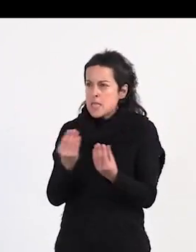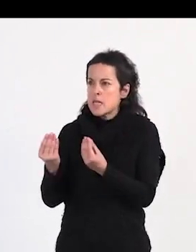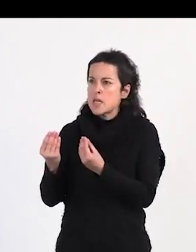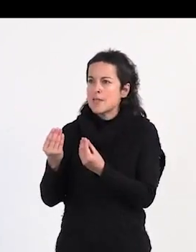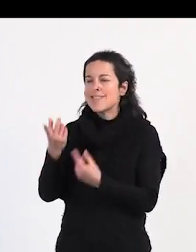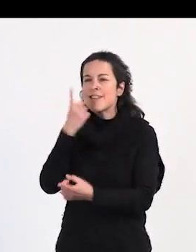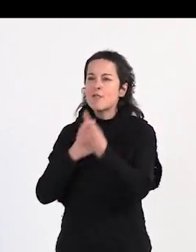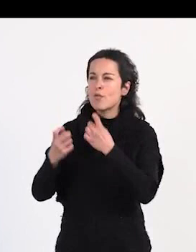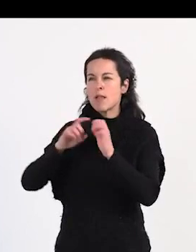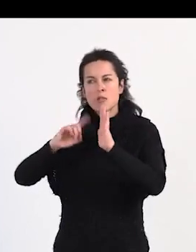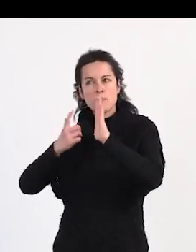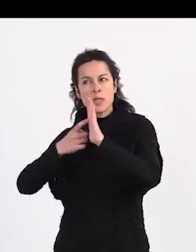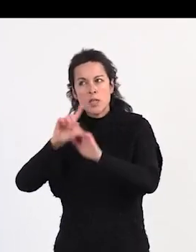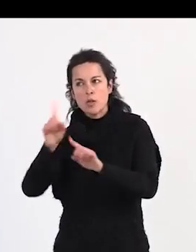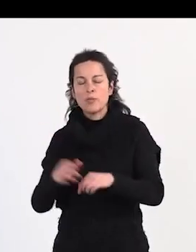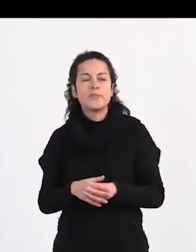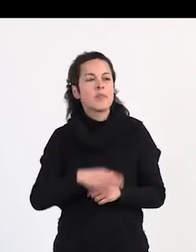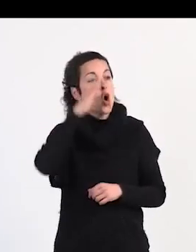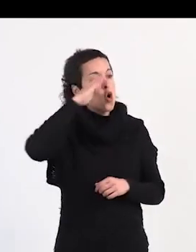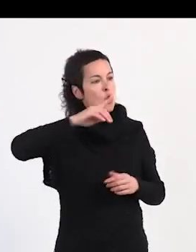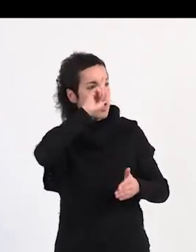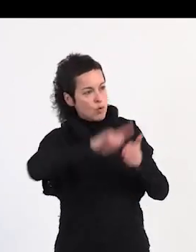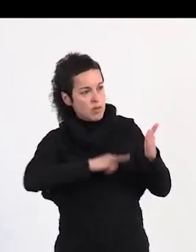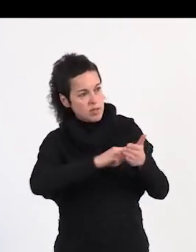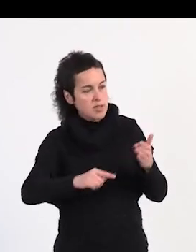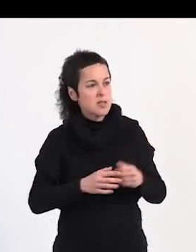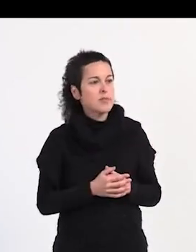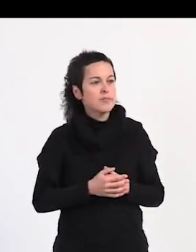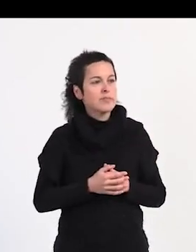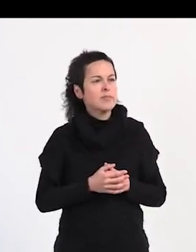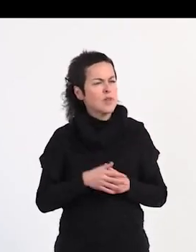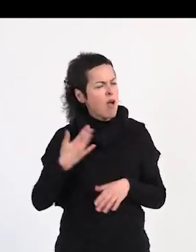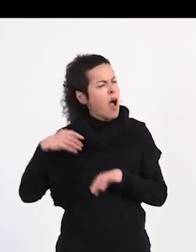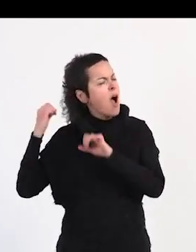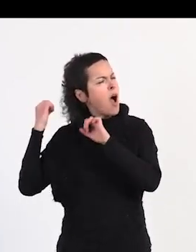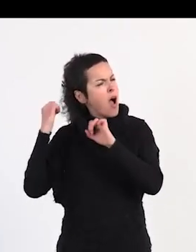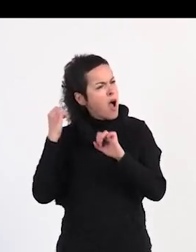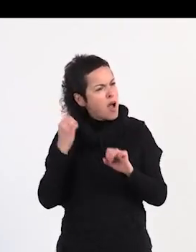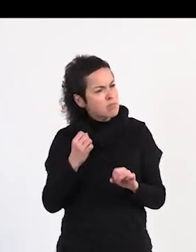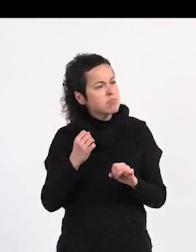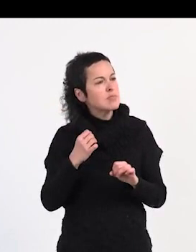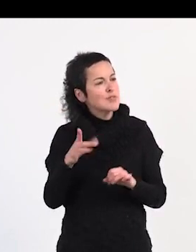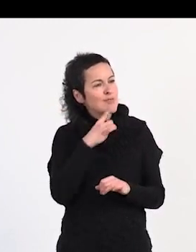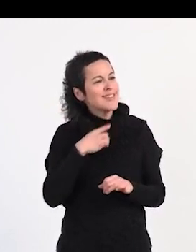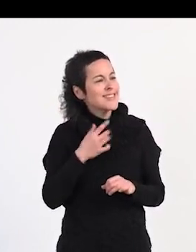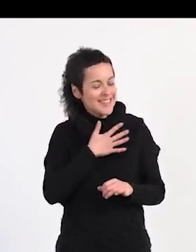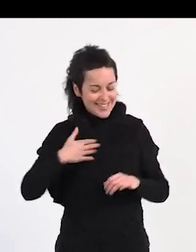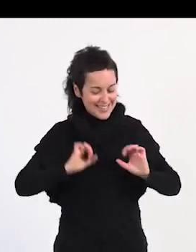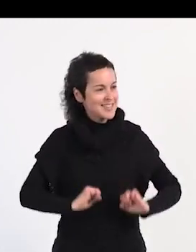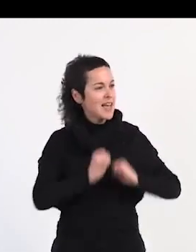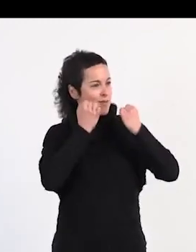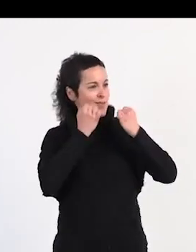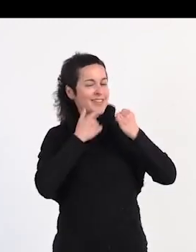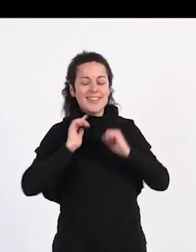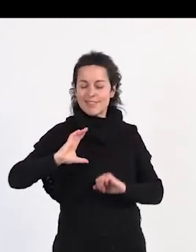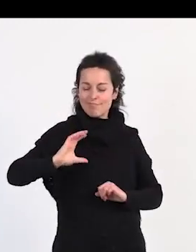información sesgada. Hola, bonicinista. Vengo escuchando desde hace tiempo que quieres salvarme y quieres ser mi príncipe